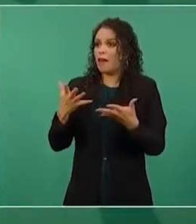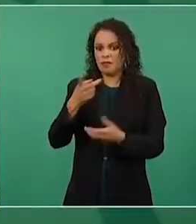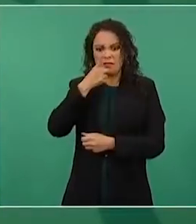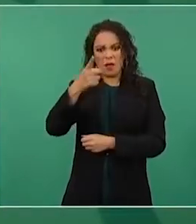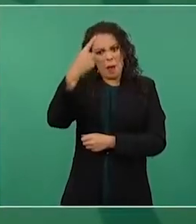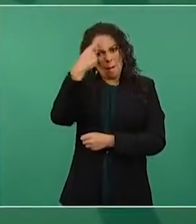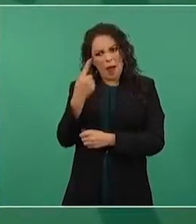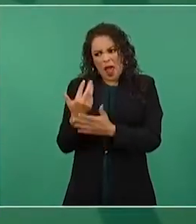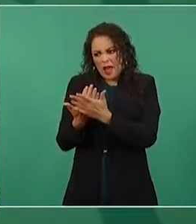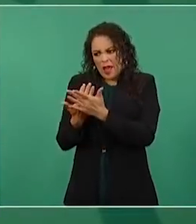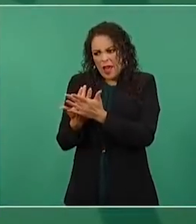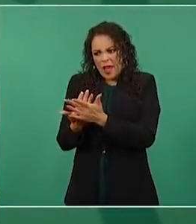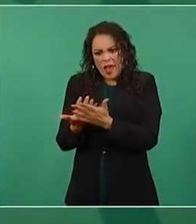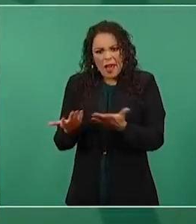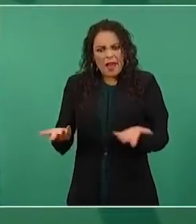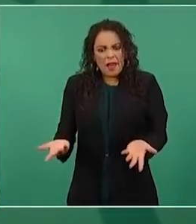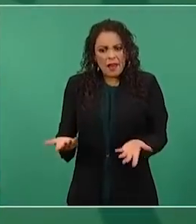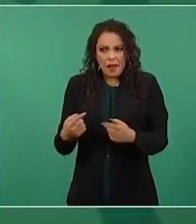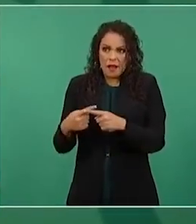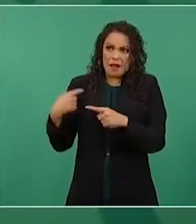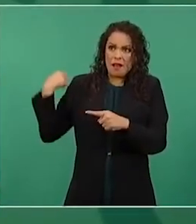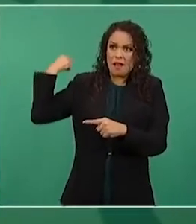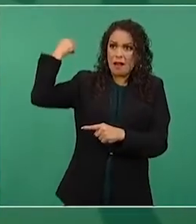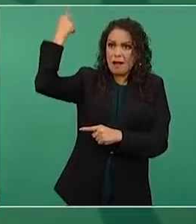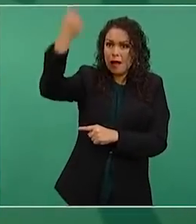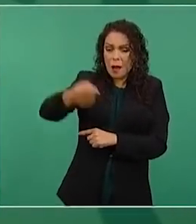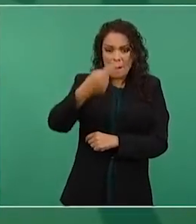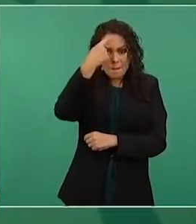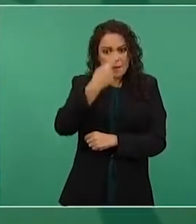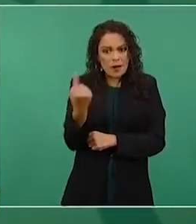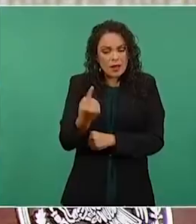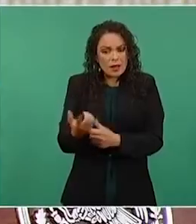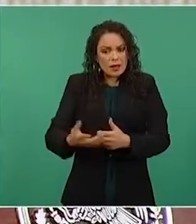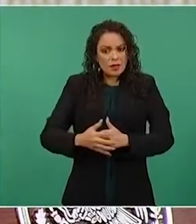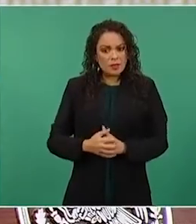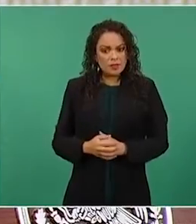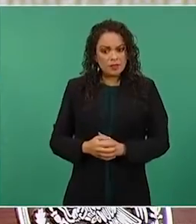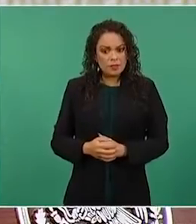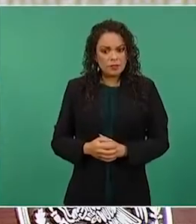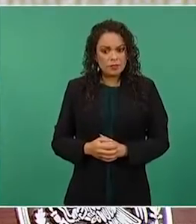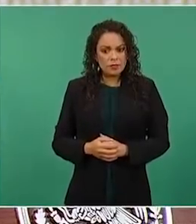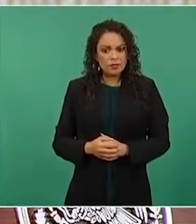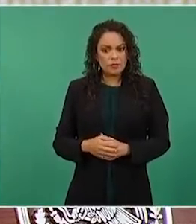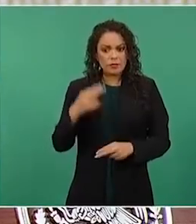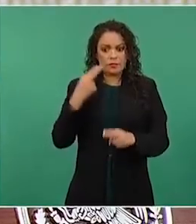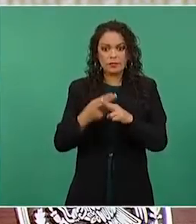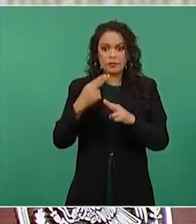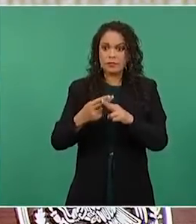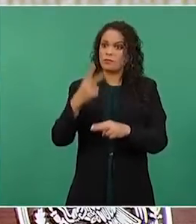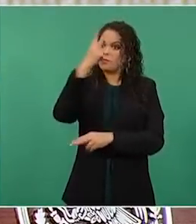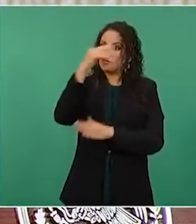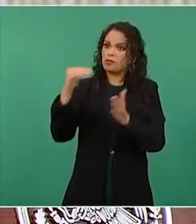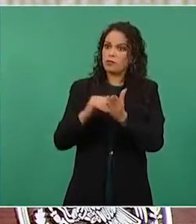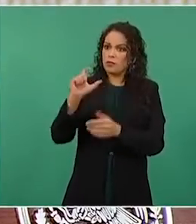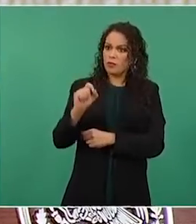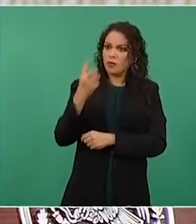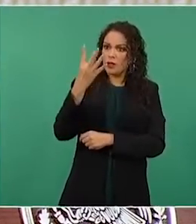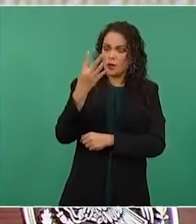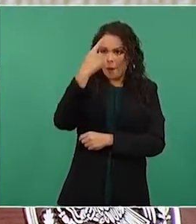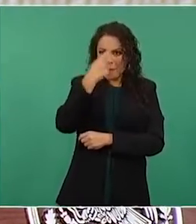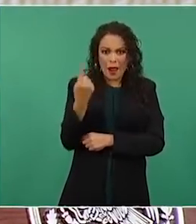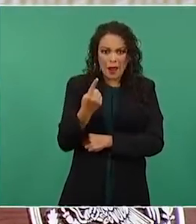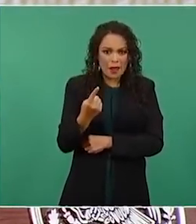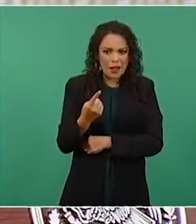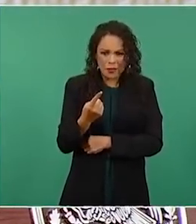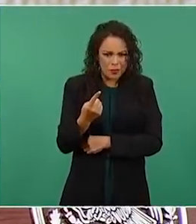¿por qué hablar del 24?, ¿no?, ya en